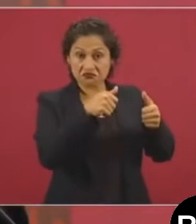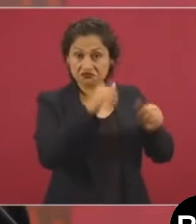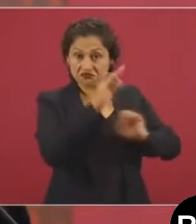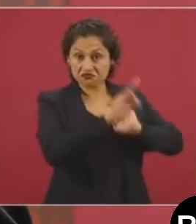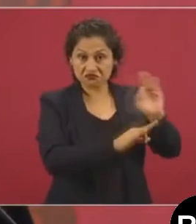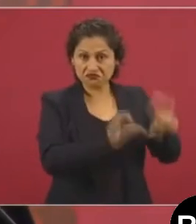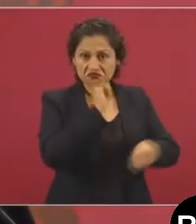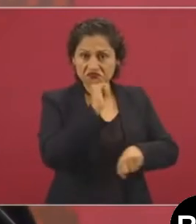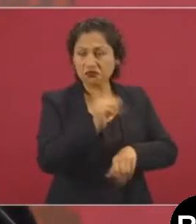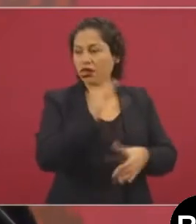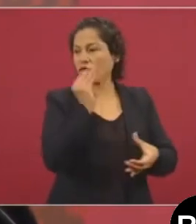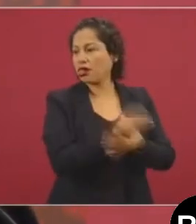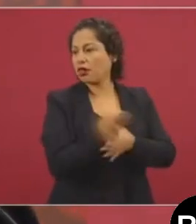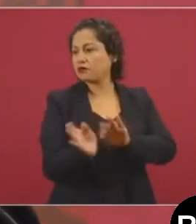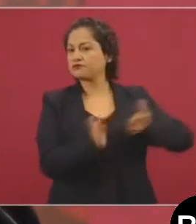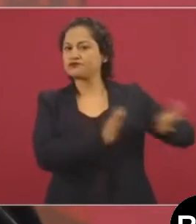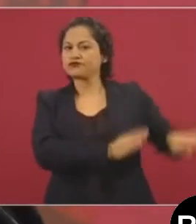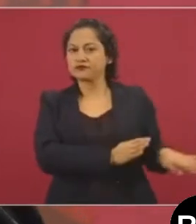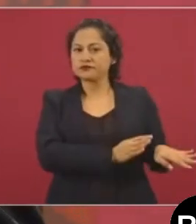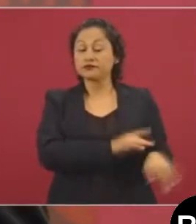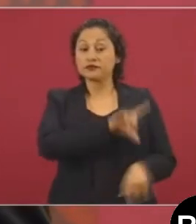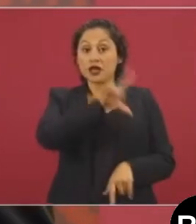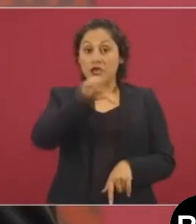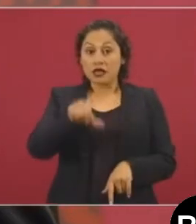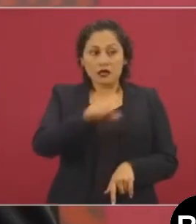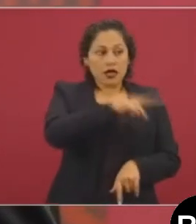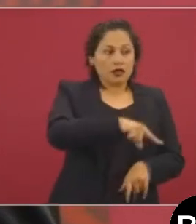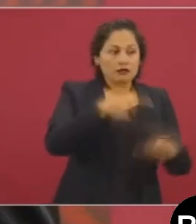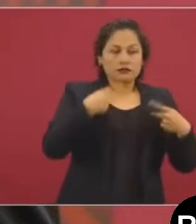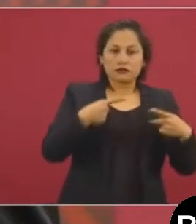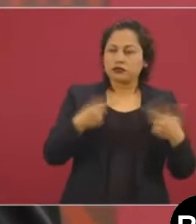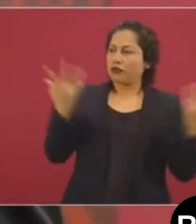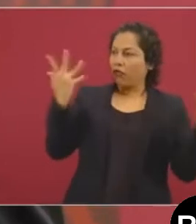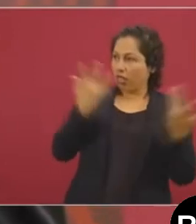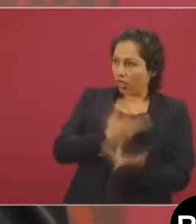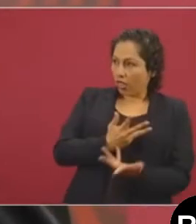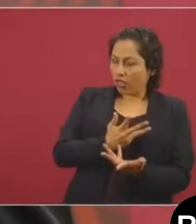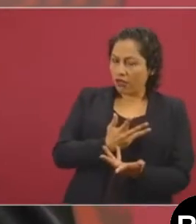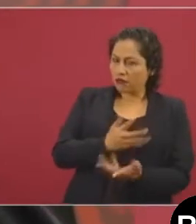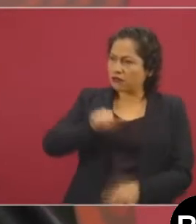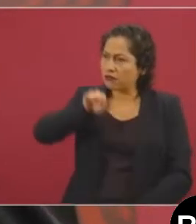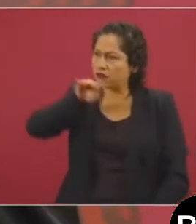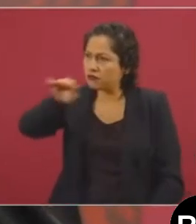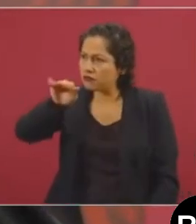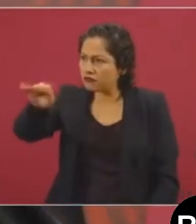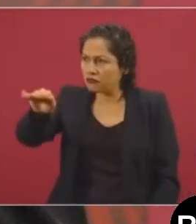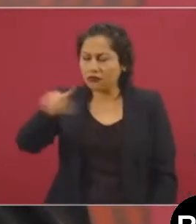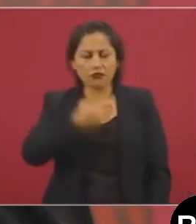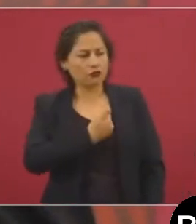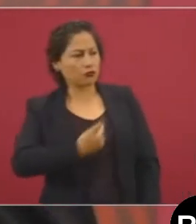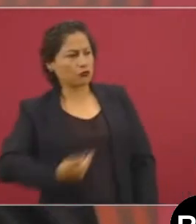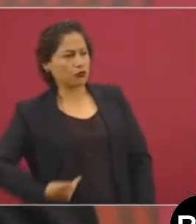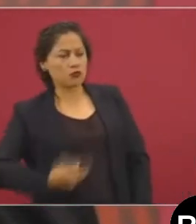o a solicitarles algo, hasta los regañaban, los corrían